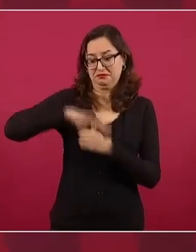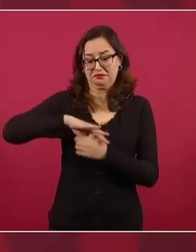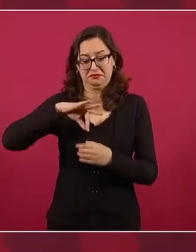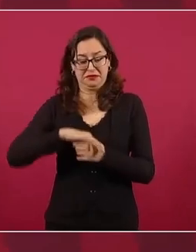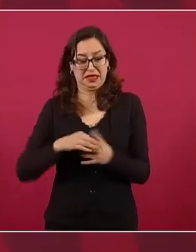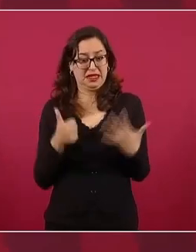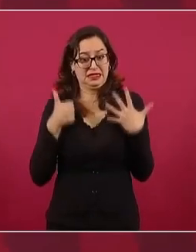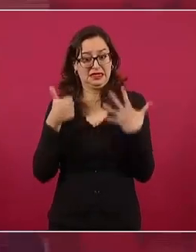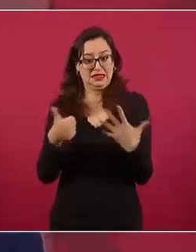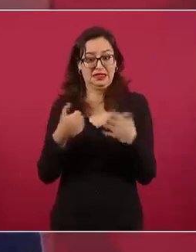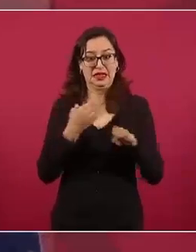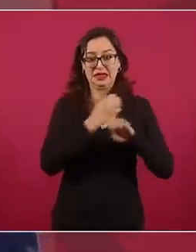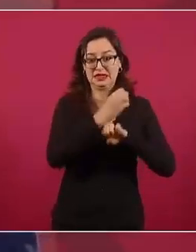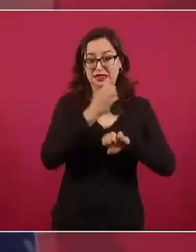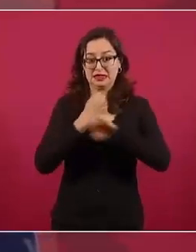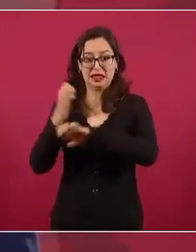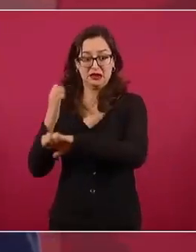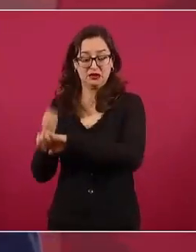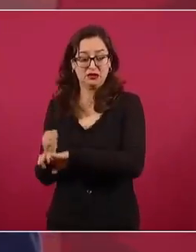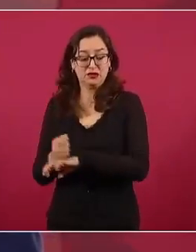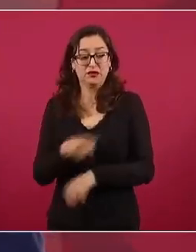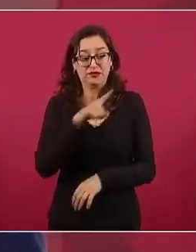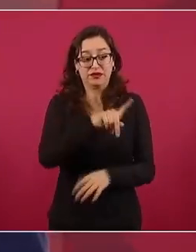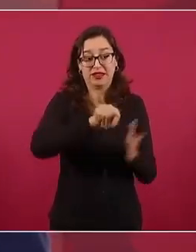salió la gente a votar,